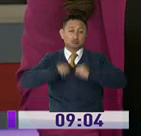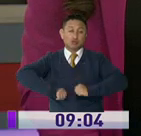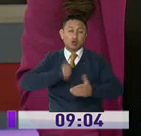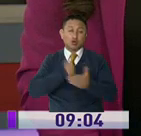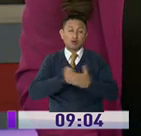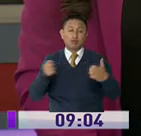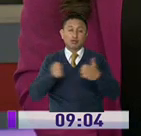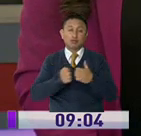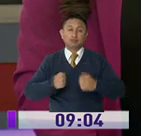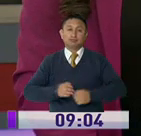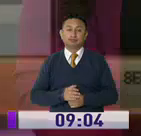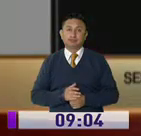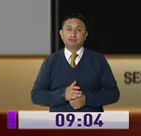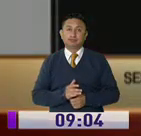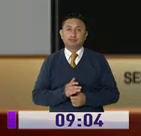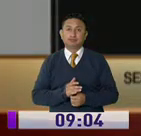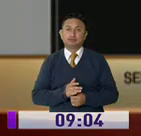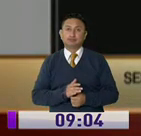insumos médicos.